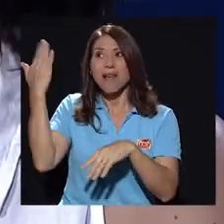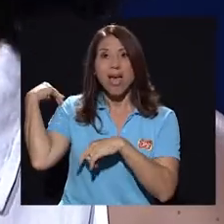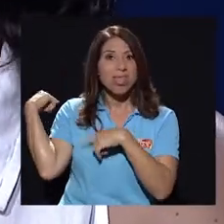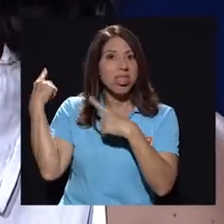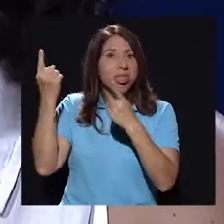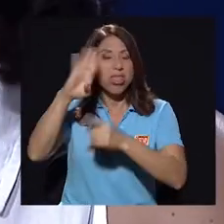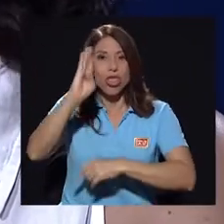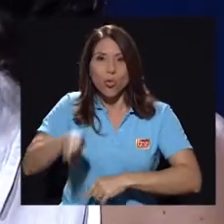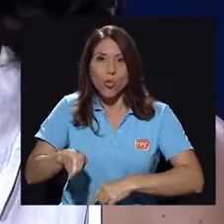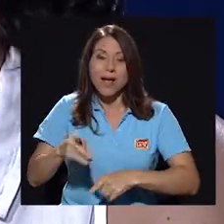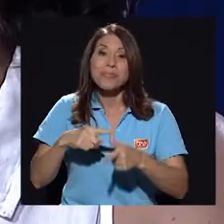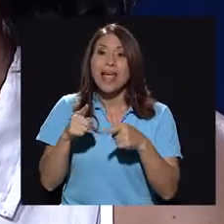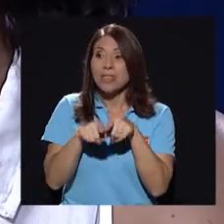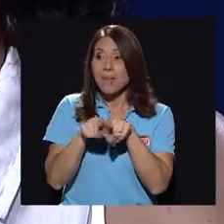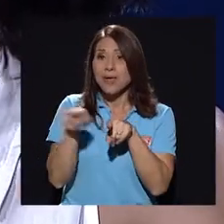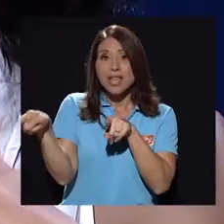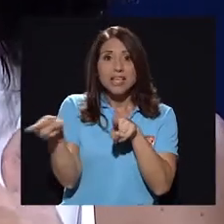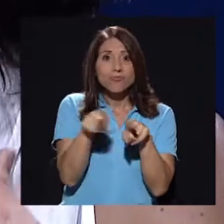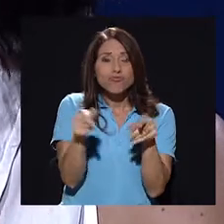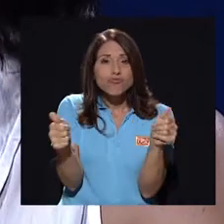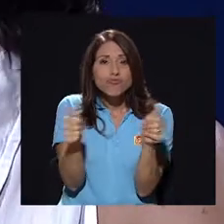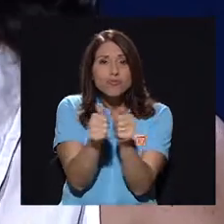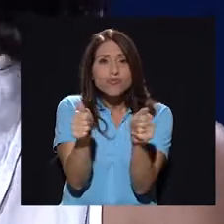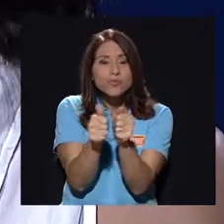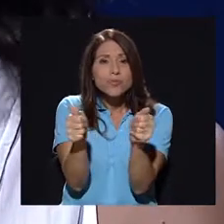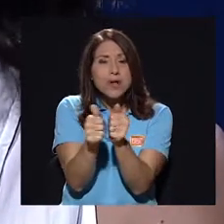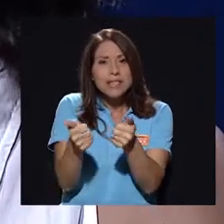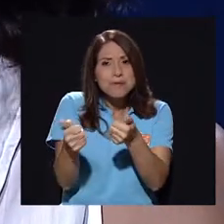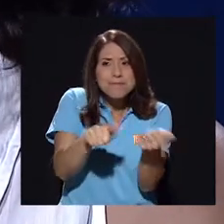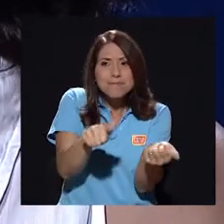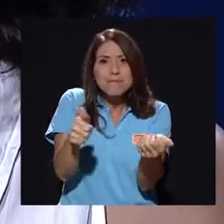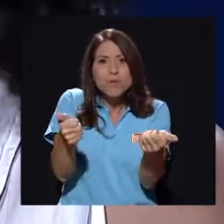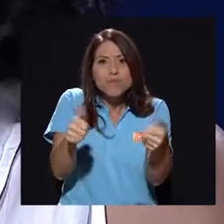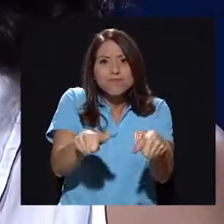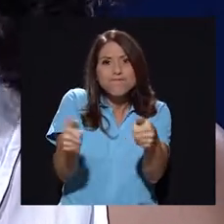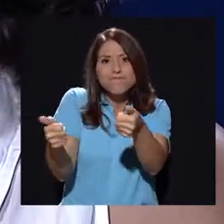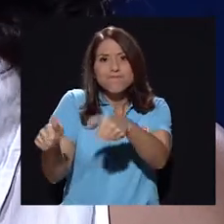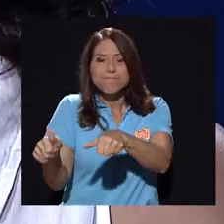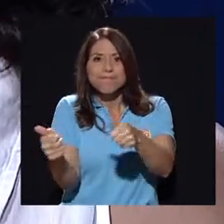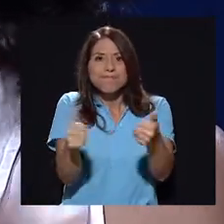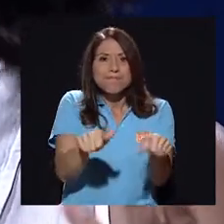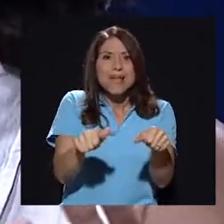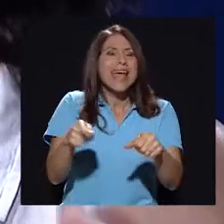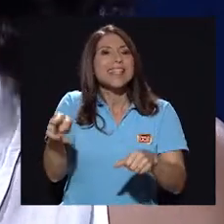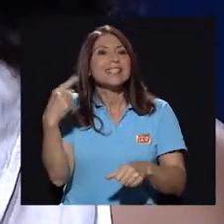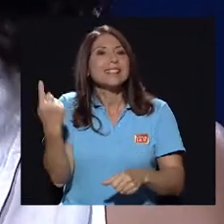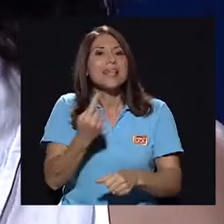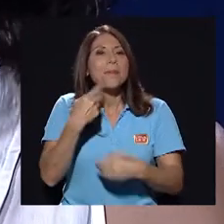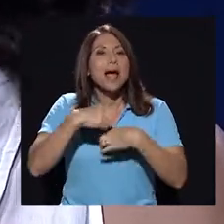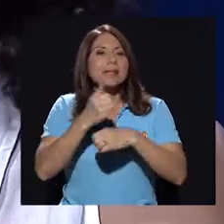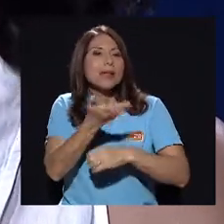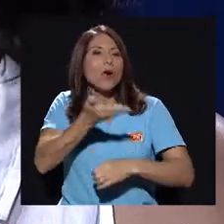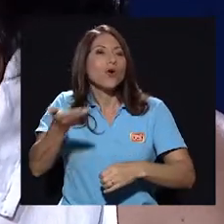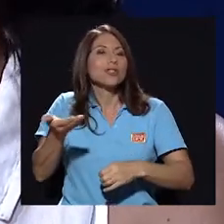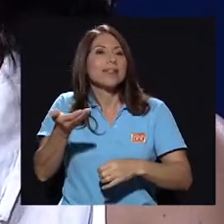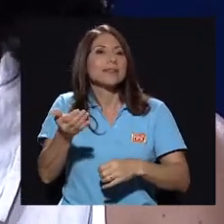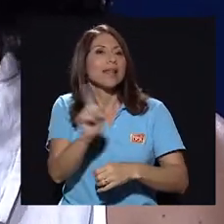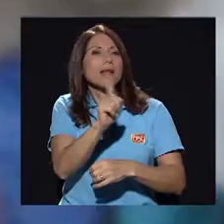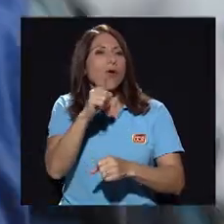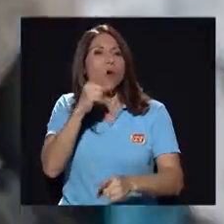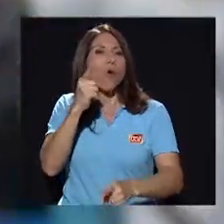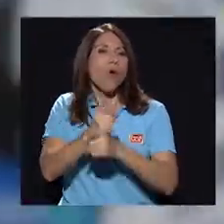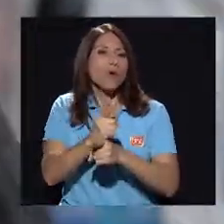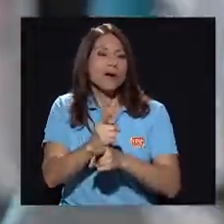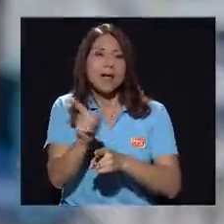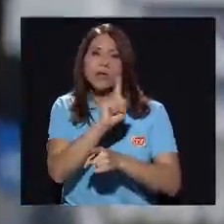además son muy cómplices, verdad, y están como siempre viendo a ver cómo hacen cosas que no sean correctas o que no sean aceptadas